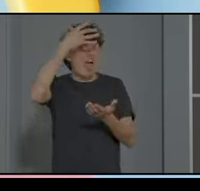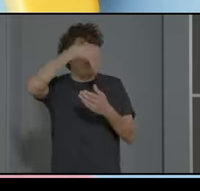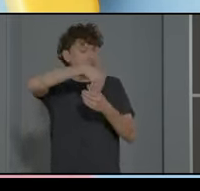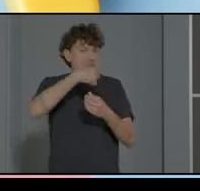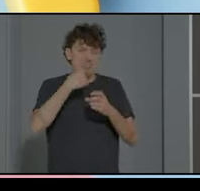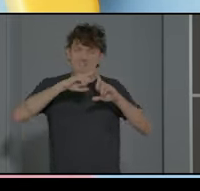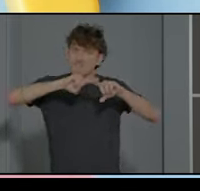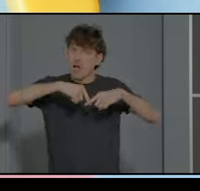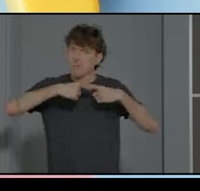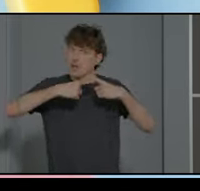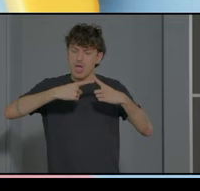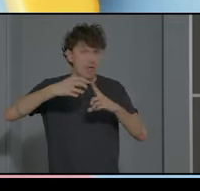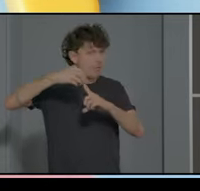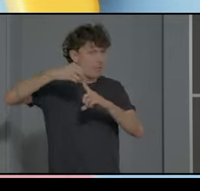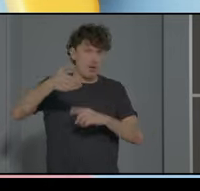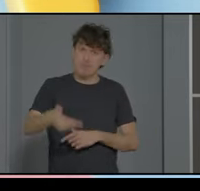fundamental